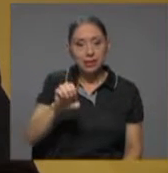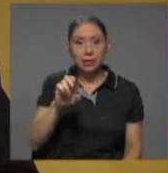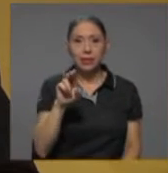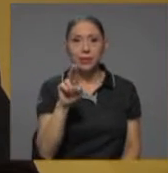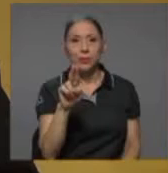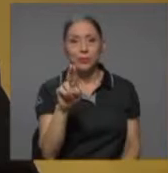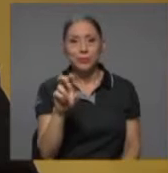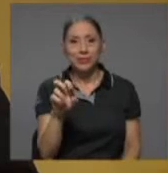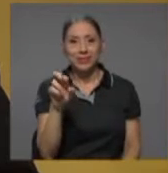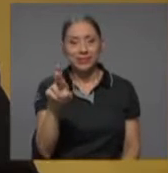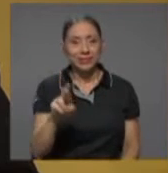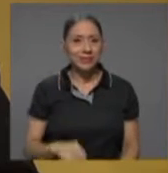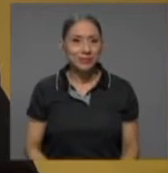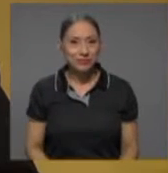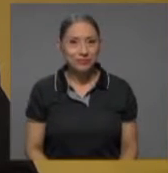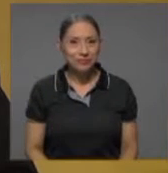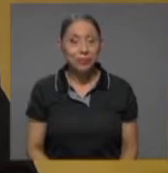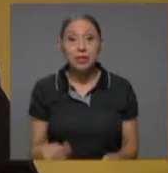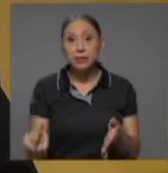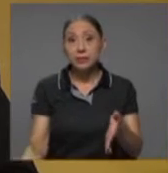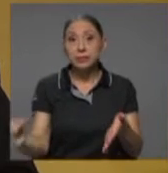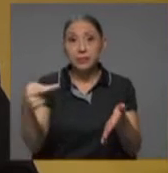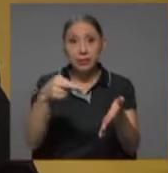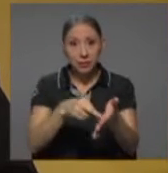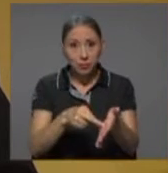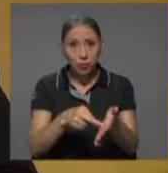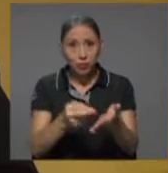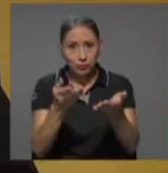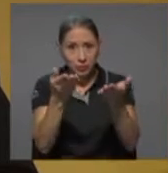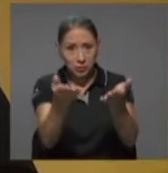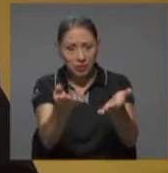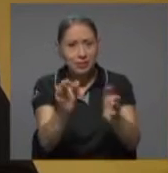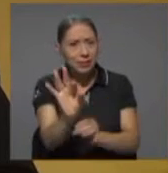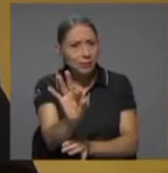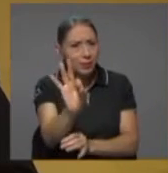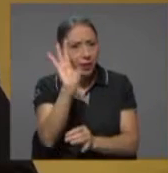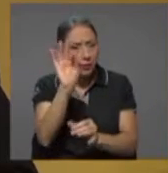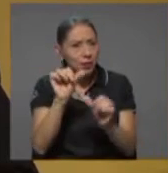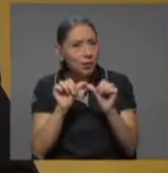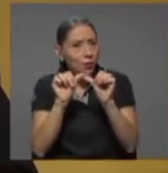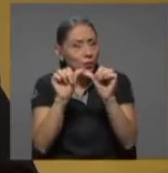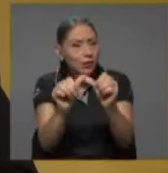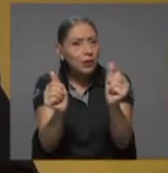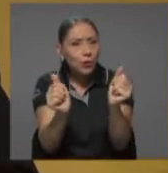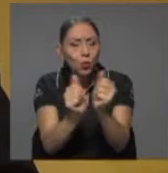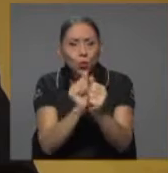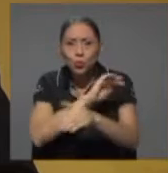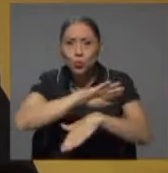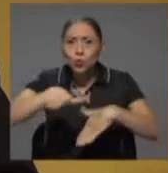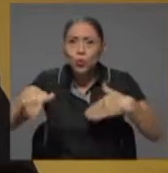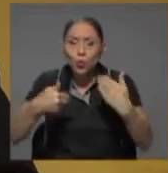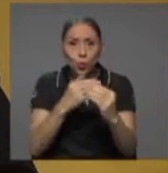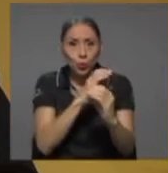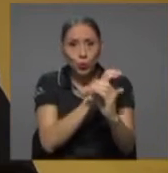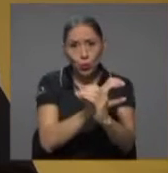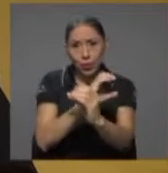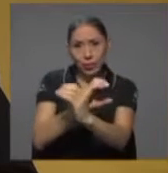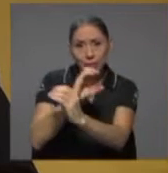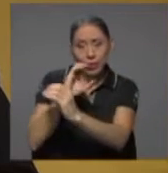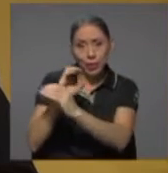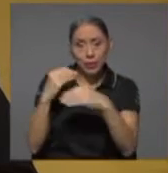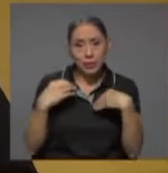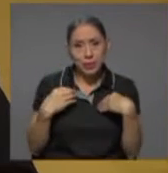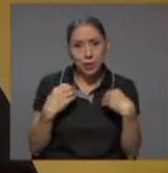reiteramos la invitación a todos a que mantengan todas las medidas de cuidado de la salud. La